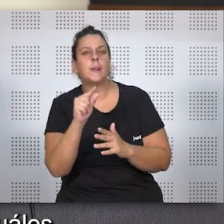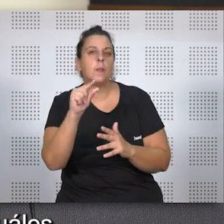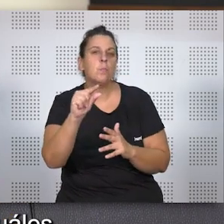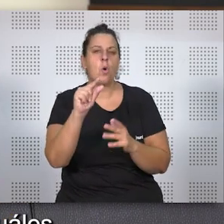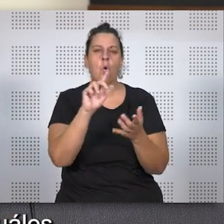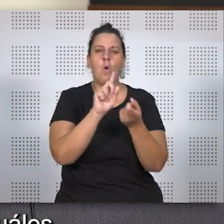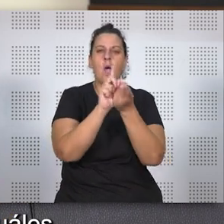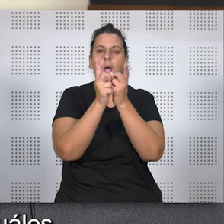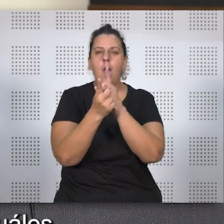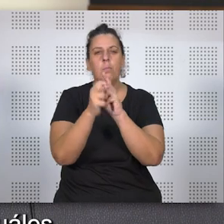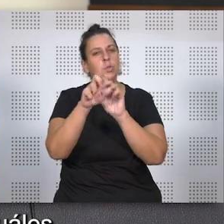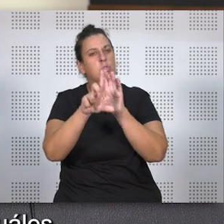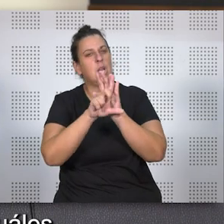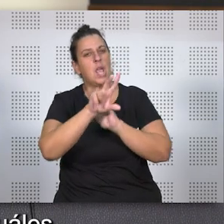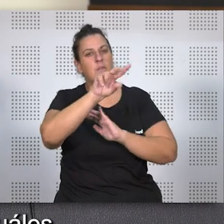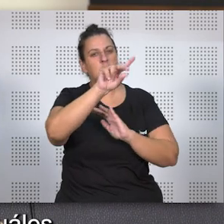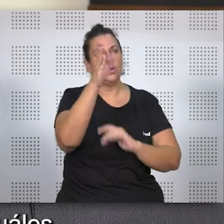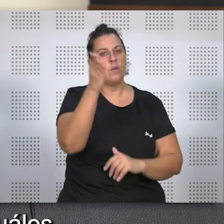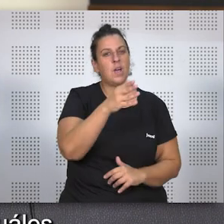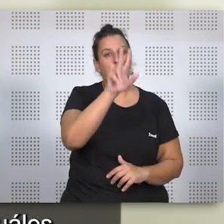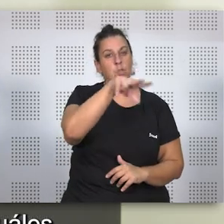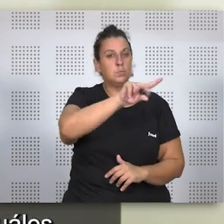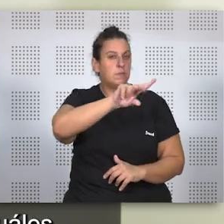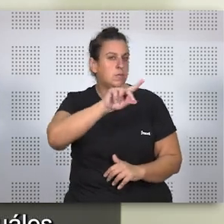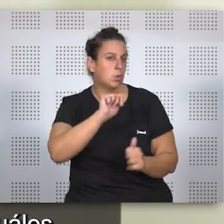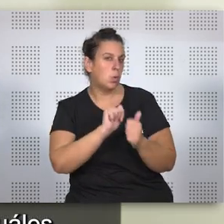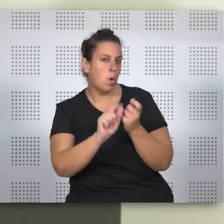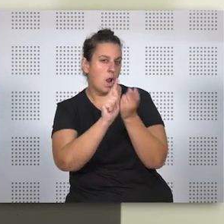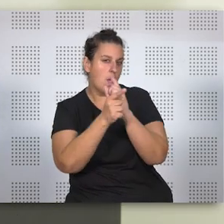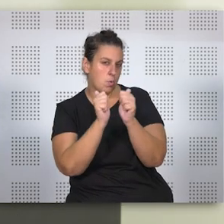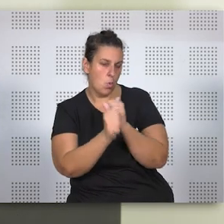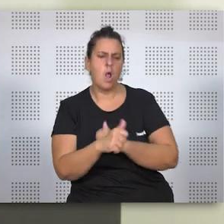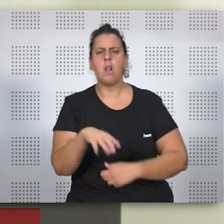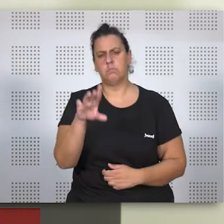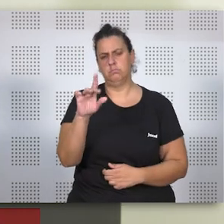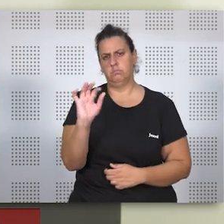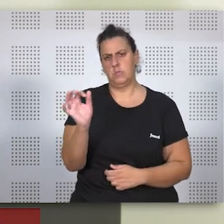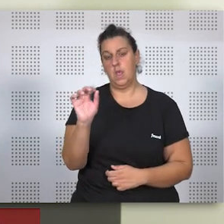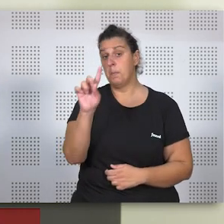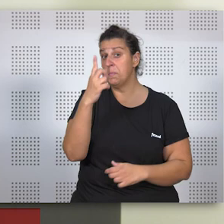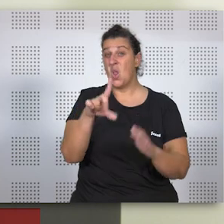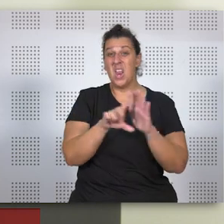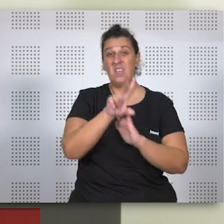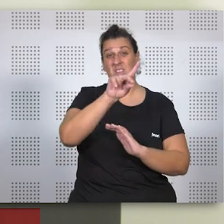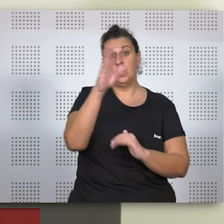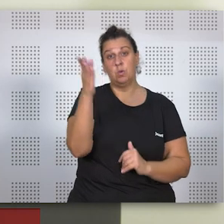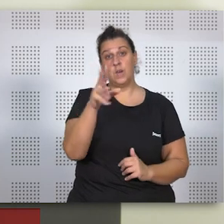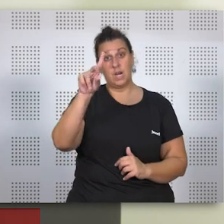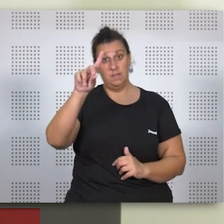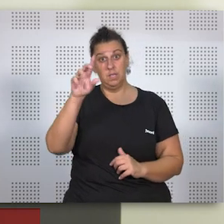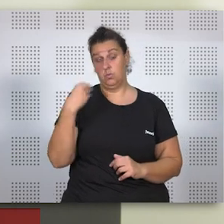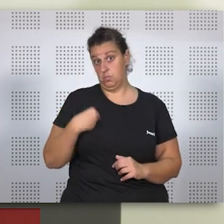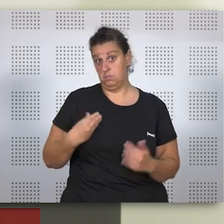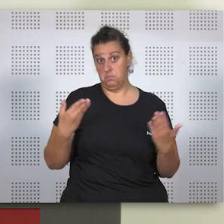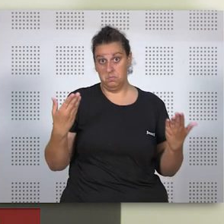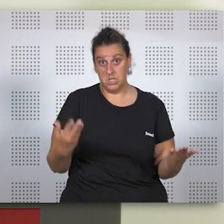los cambios que ha operado esta Ley 21 barra 2021 en esta materia? Sí, claro, lo primero que hace la Ley 21-21, como era de